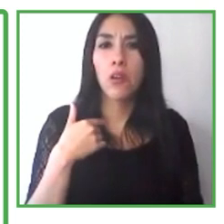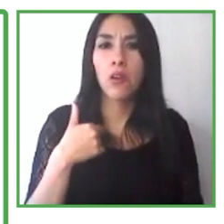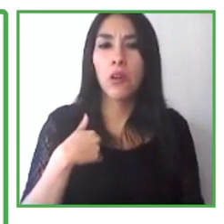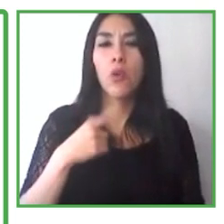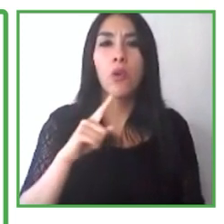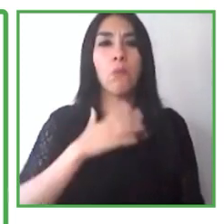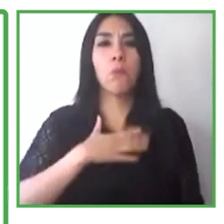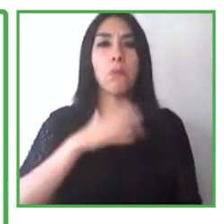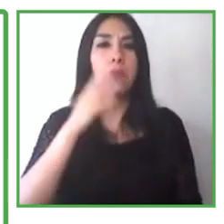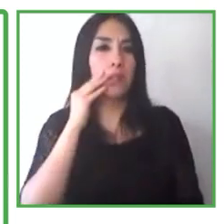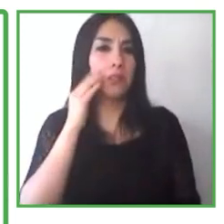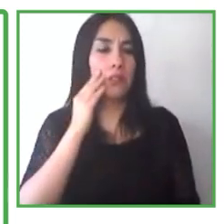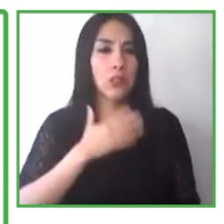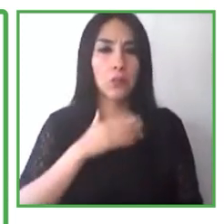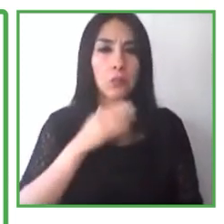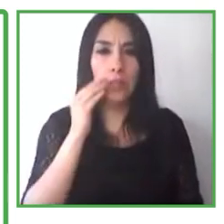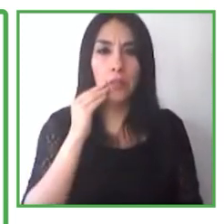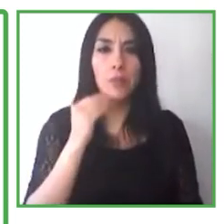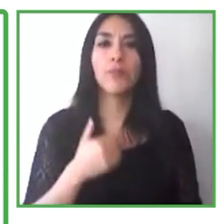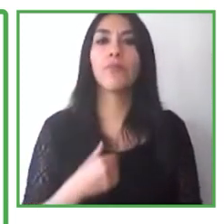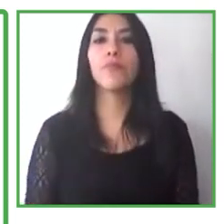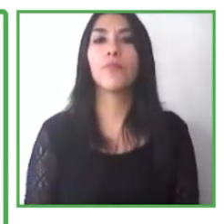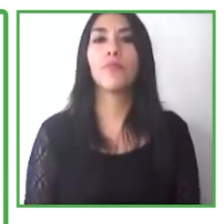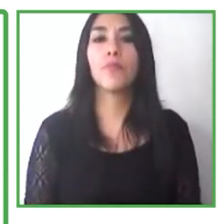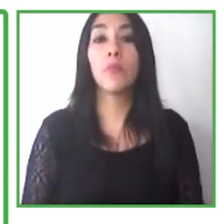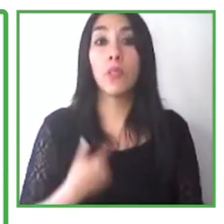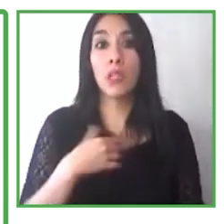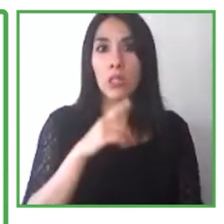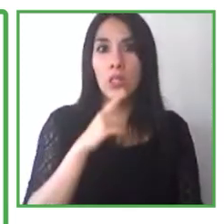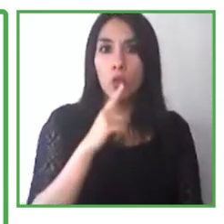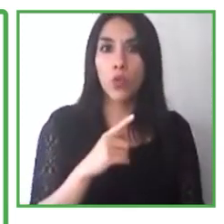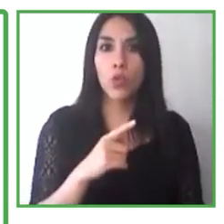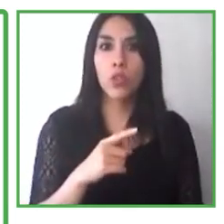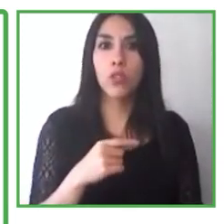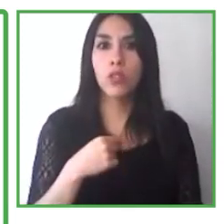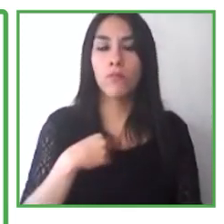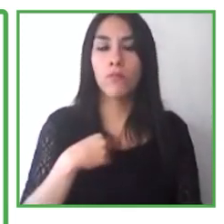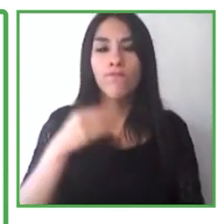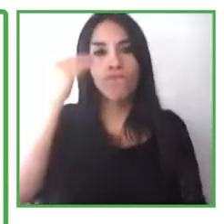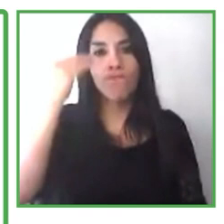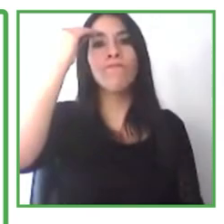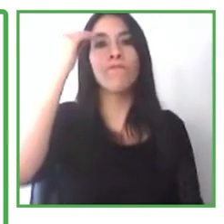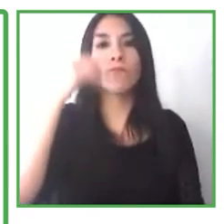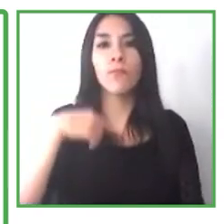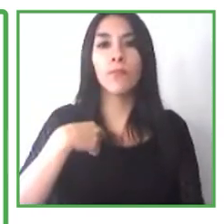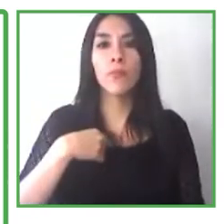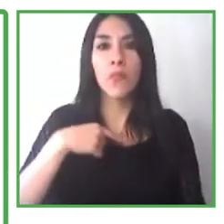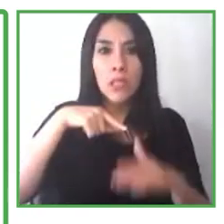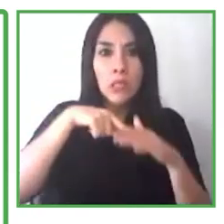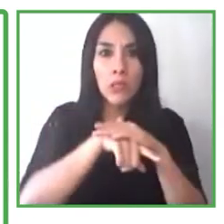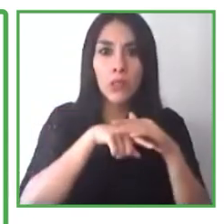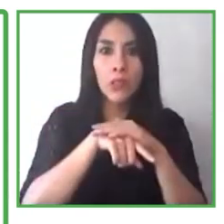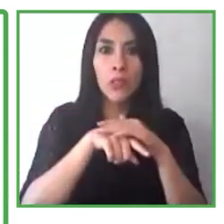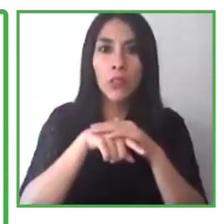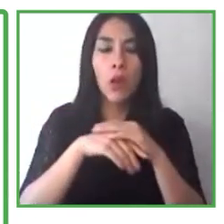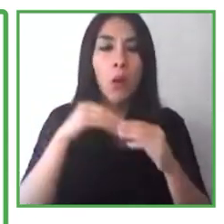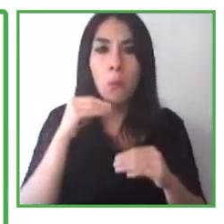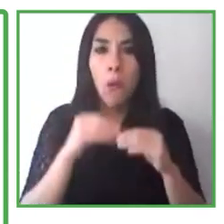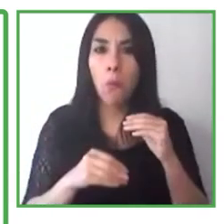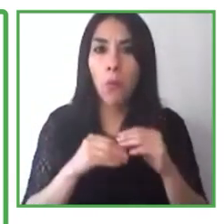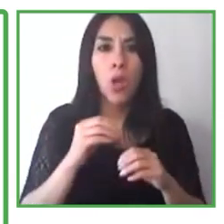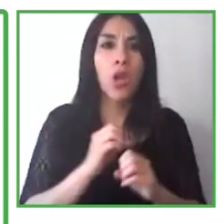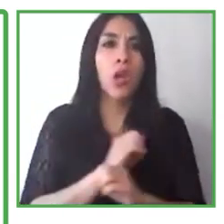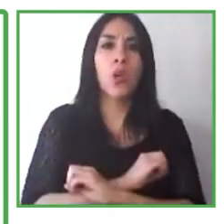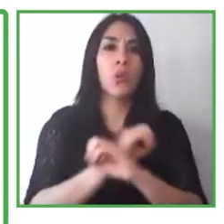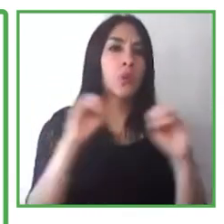haber tenido ningún tipo de accesibilidad, problema principal en el edificio de IBM, entonces